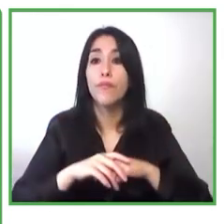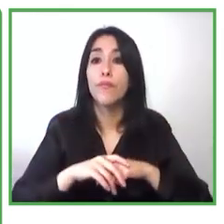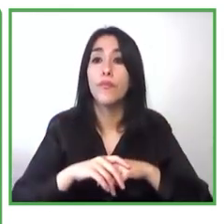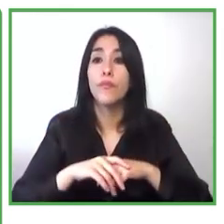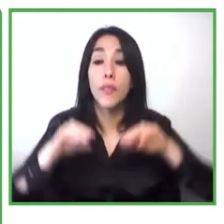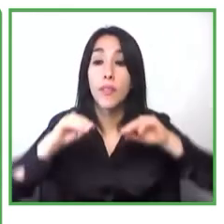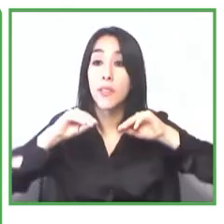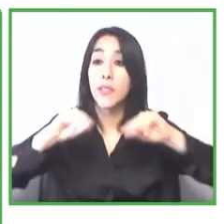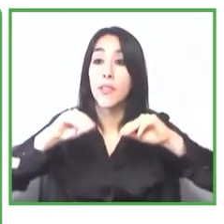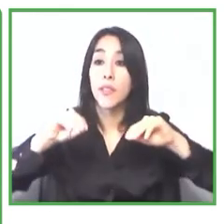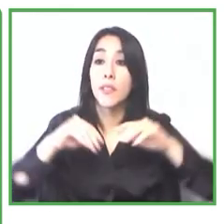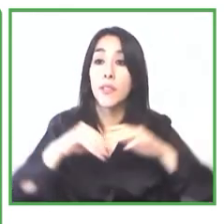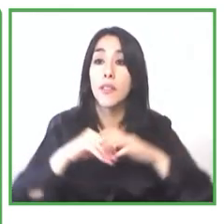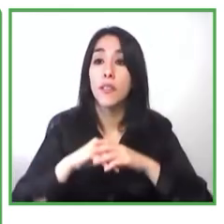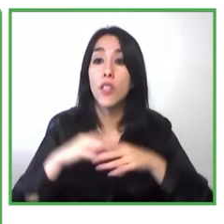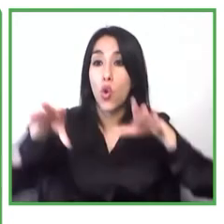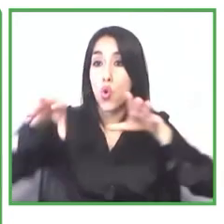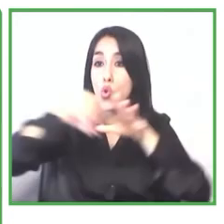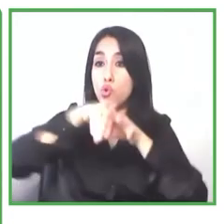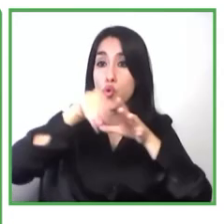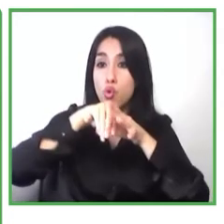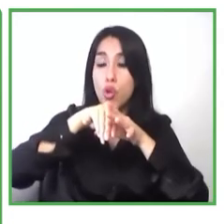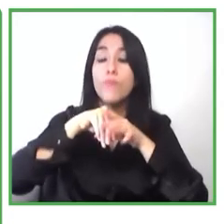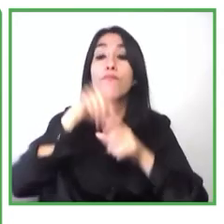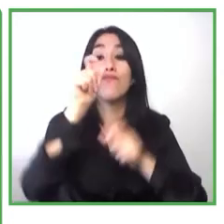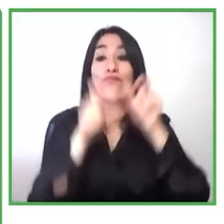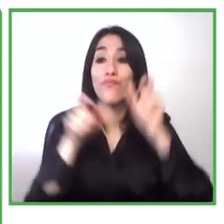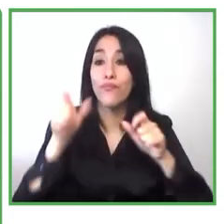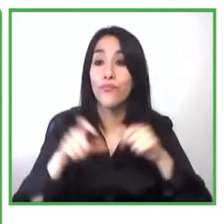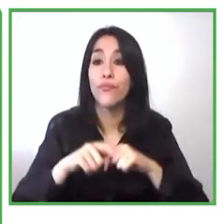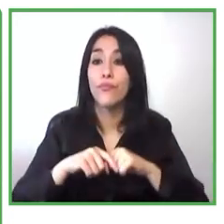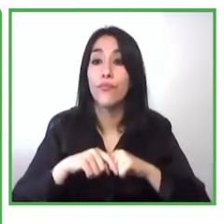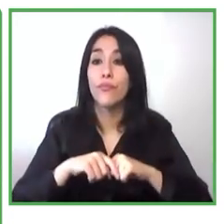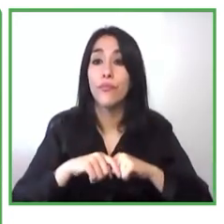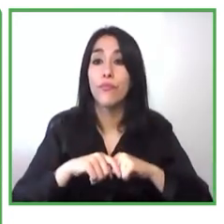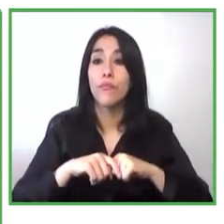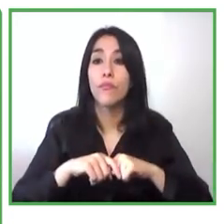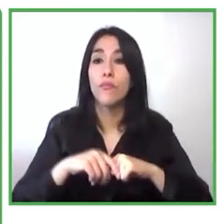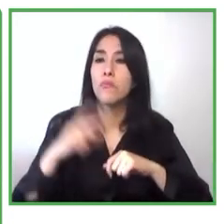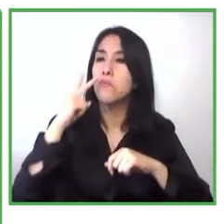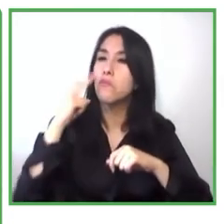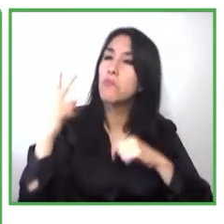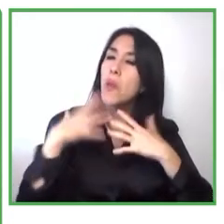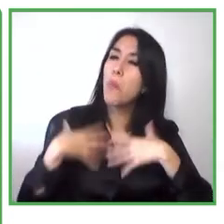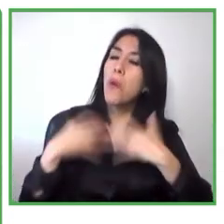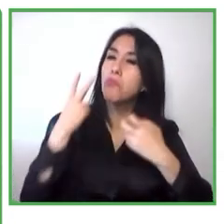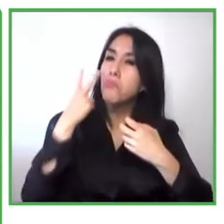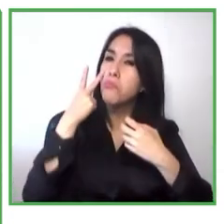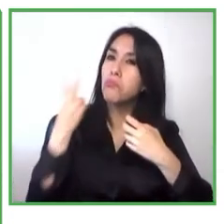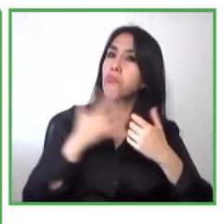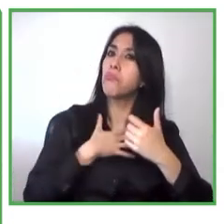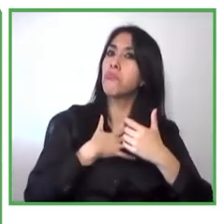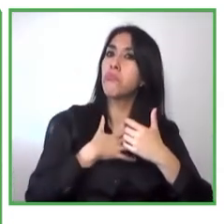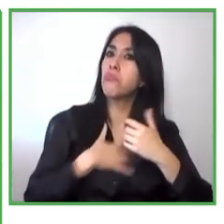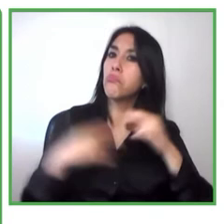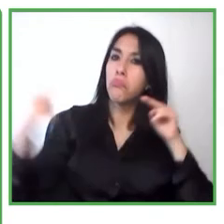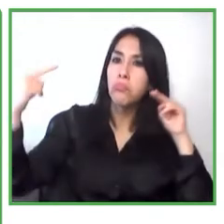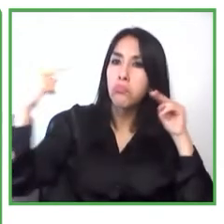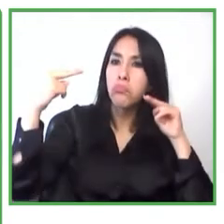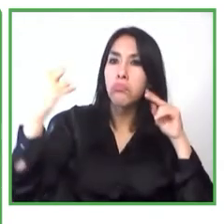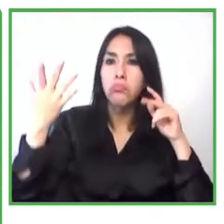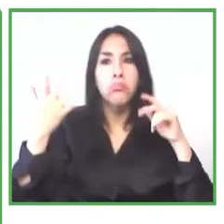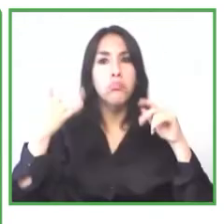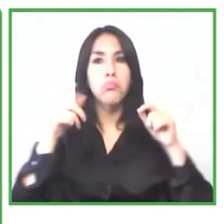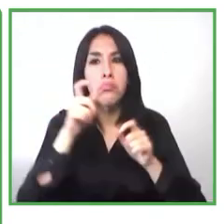y esta fase fue bastante vital otra fase fue la metodología participativa en los talleres de formación dado